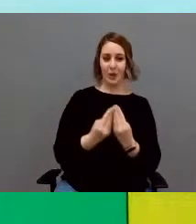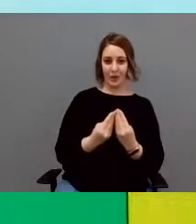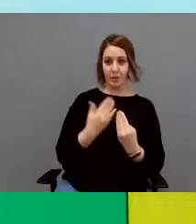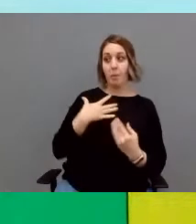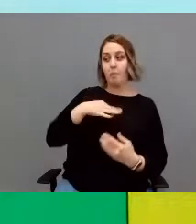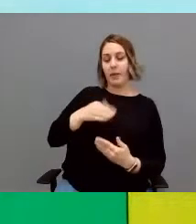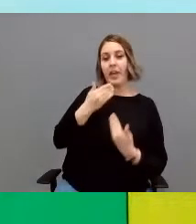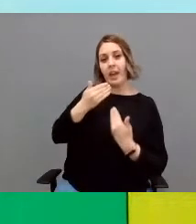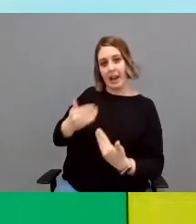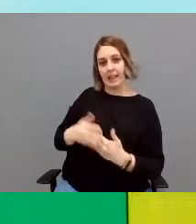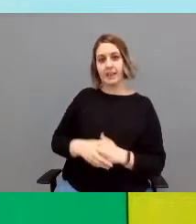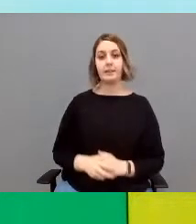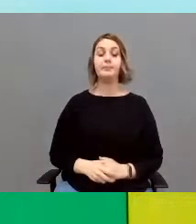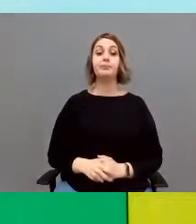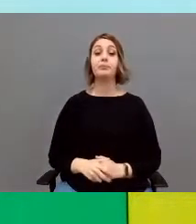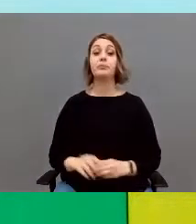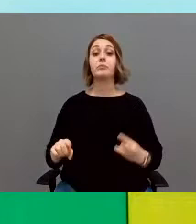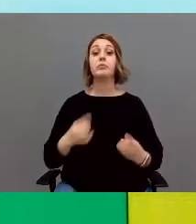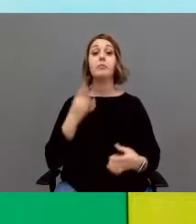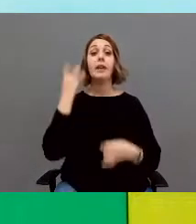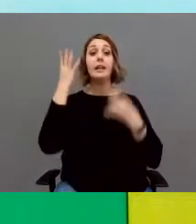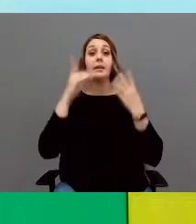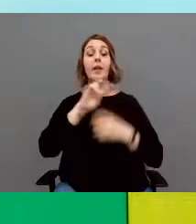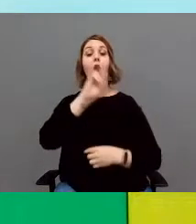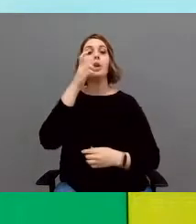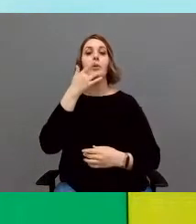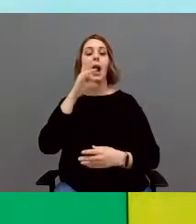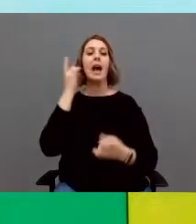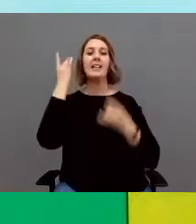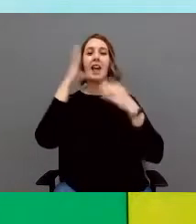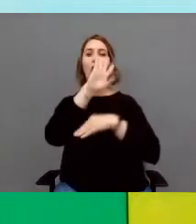Otra de las actividades son las actividades complementarias.